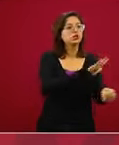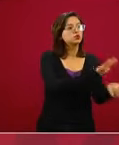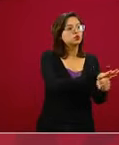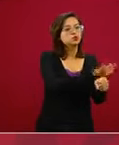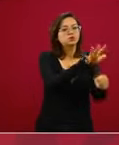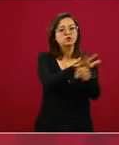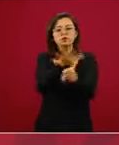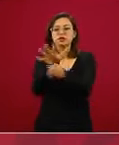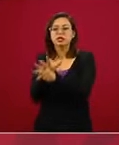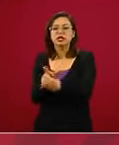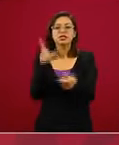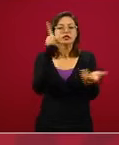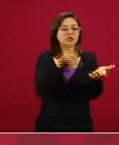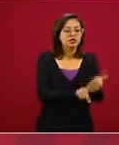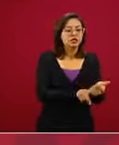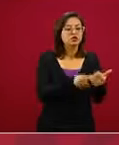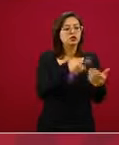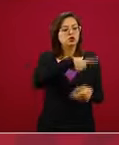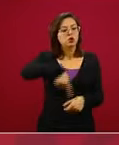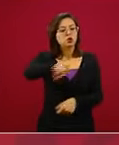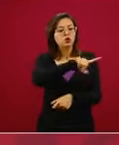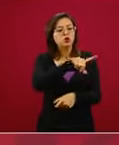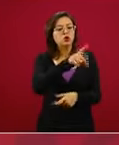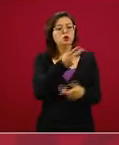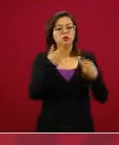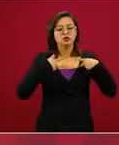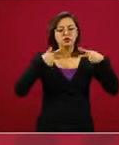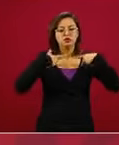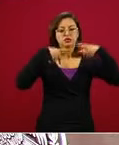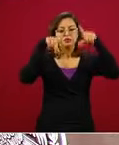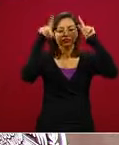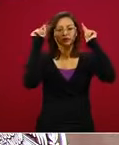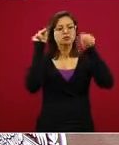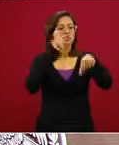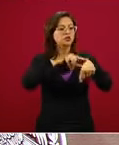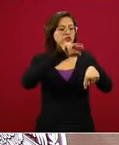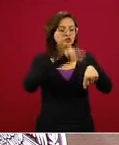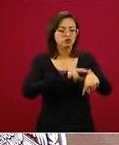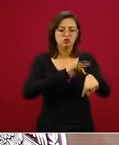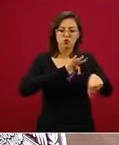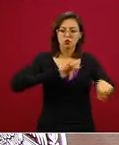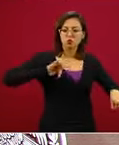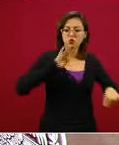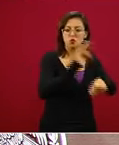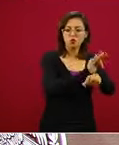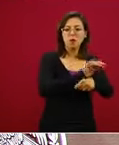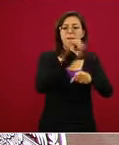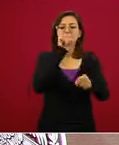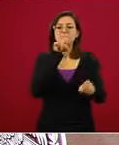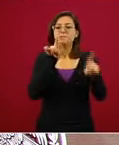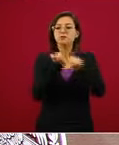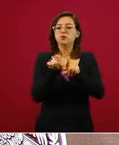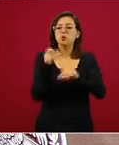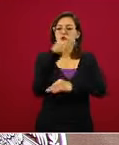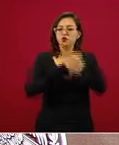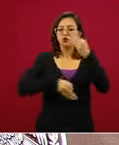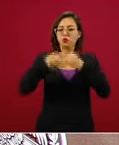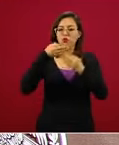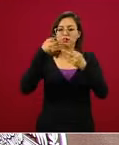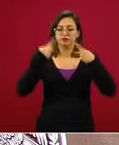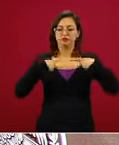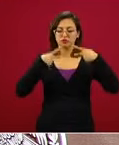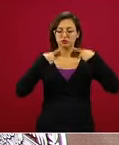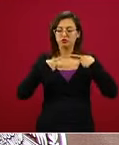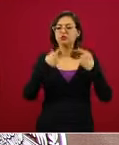equipar bien a nuestro personal de salud y también proteger a toda la línea de primera acción que incluye personal de